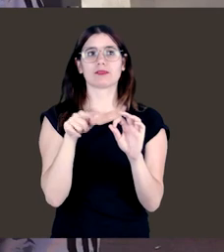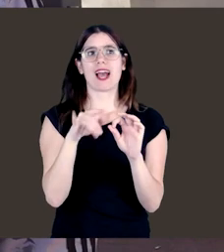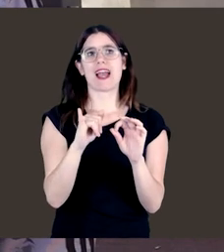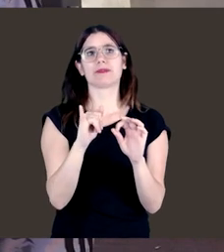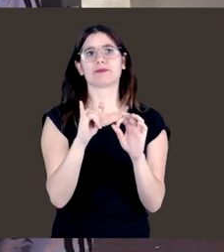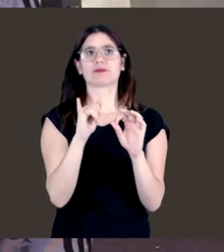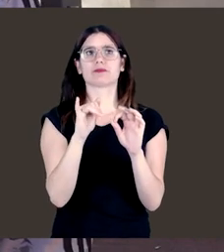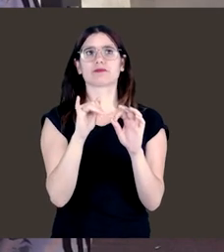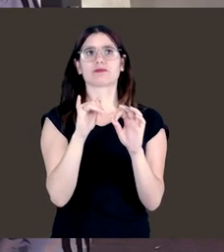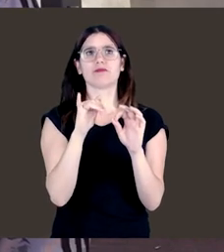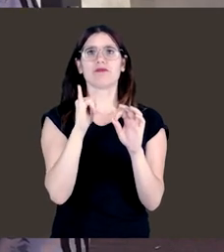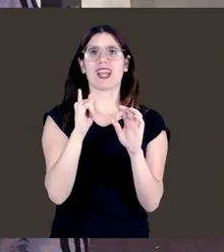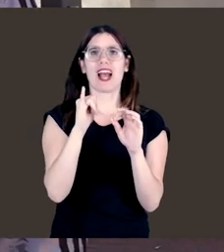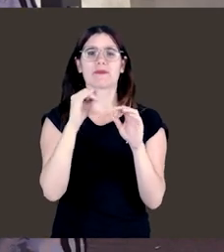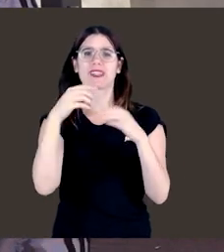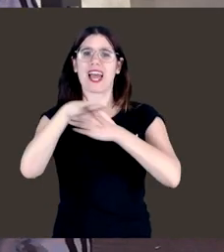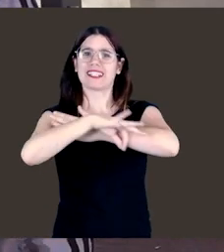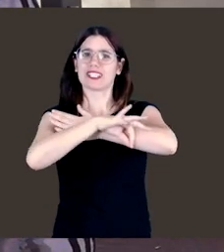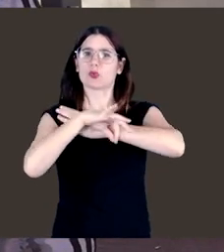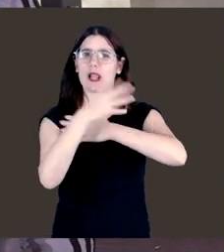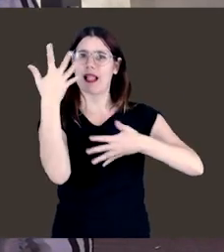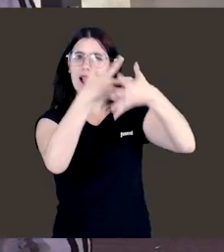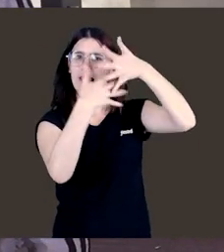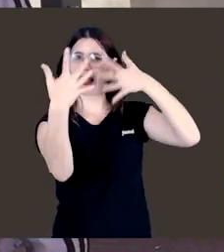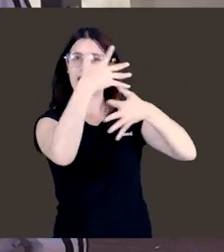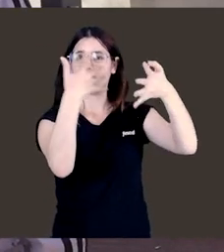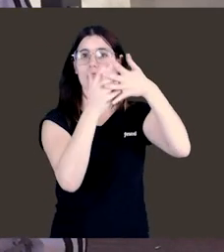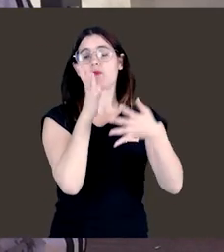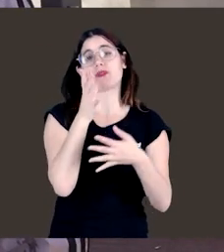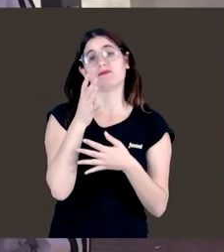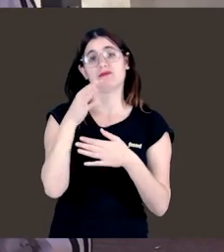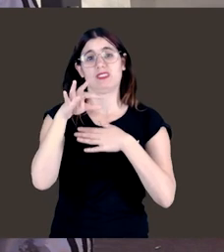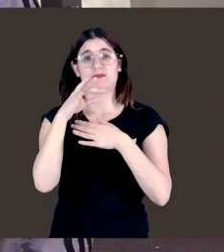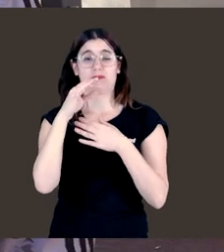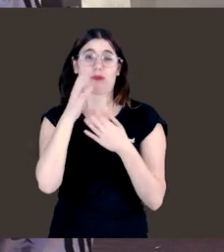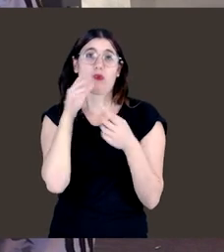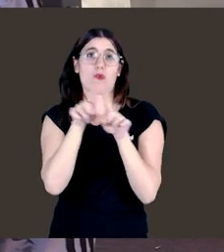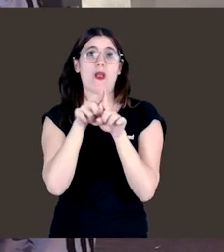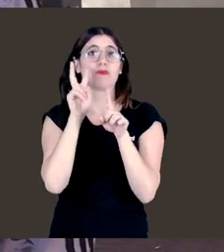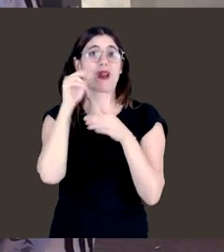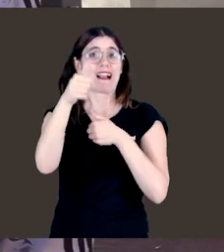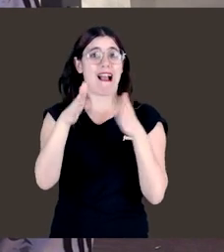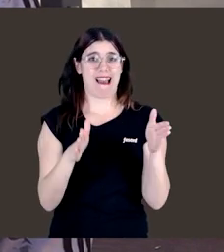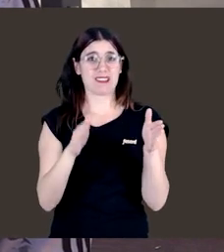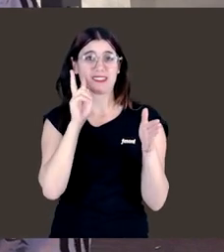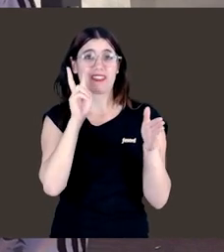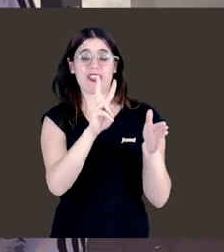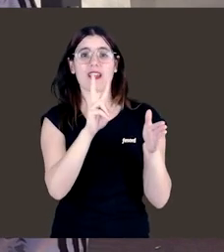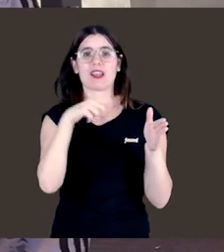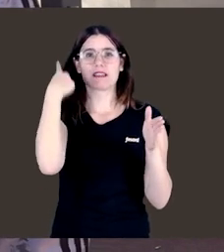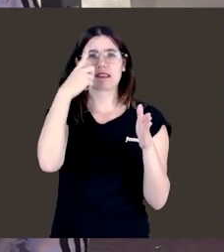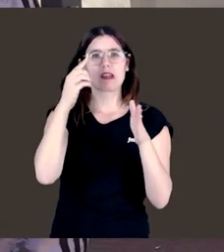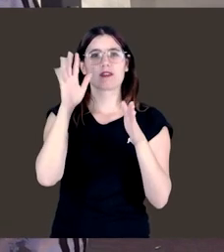donde ahí se integra la arquitectura a través de una representación de una caja